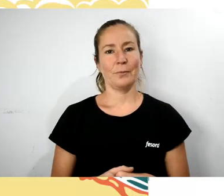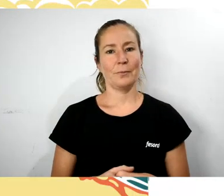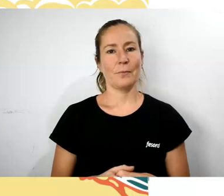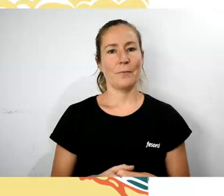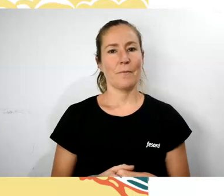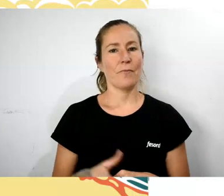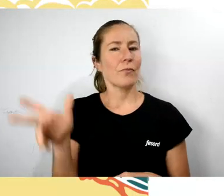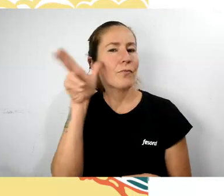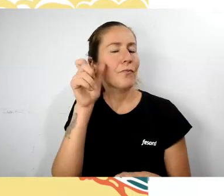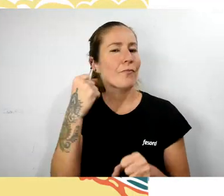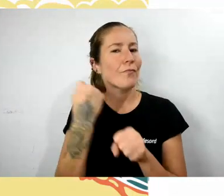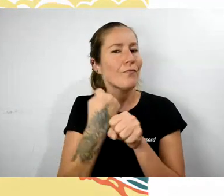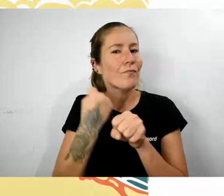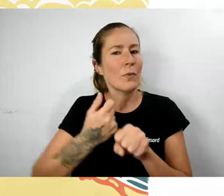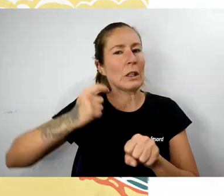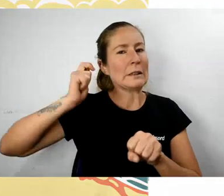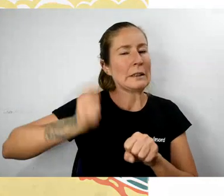del